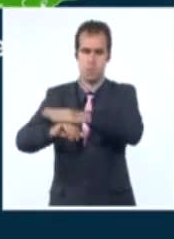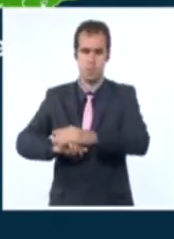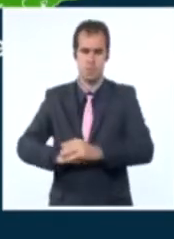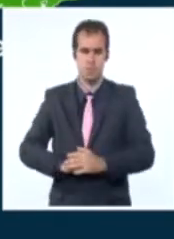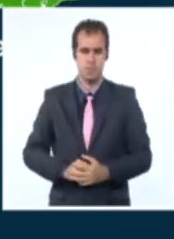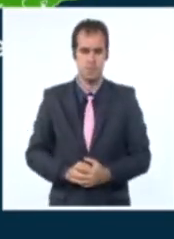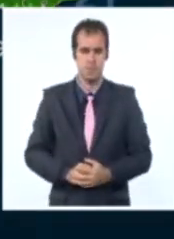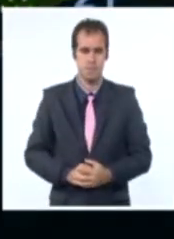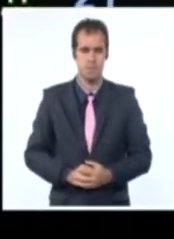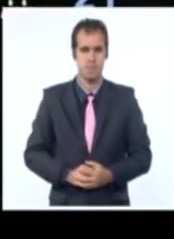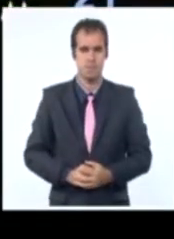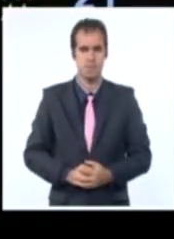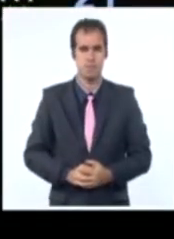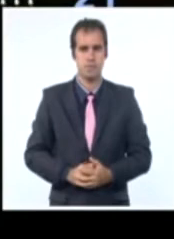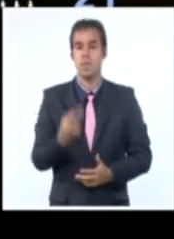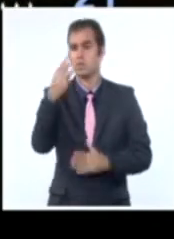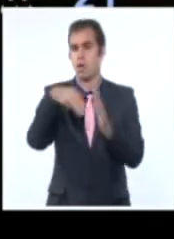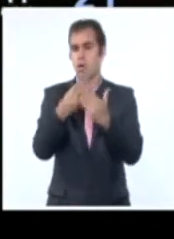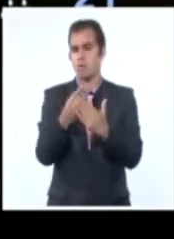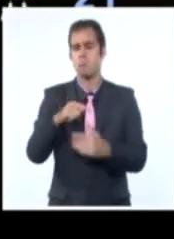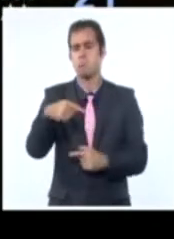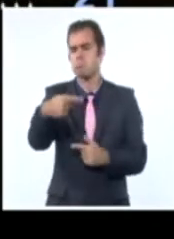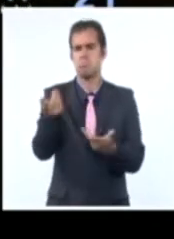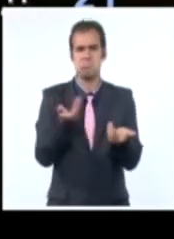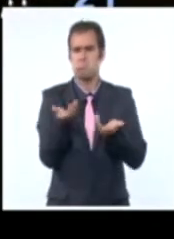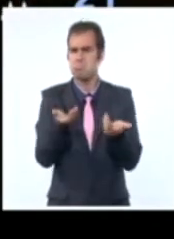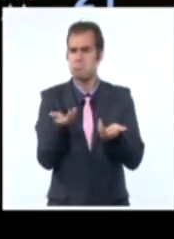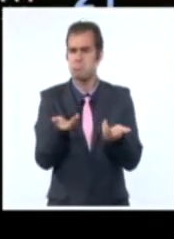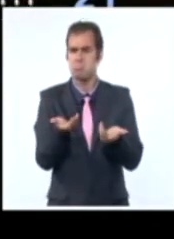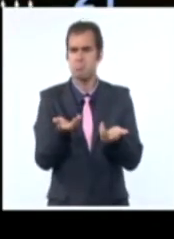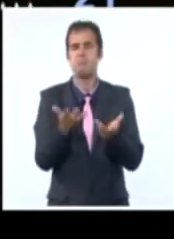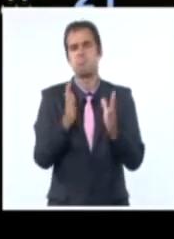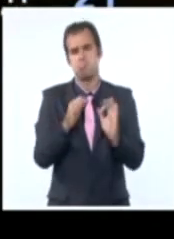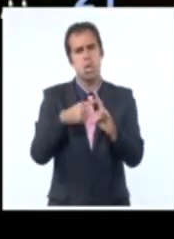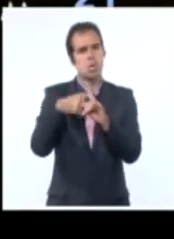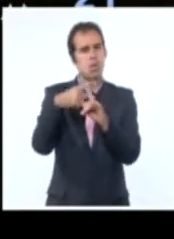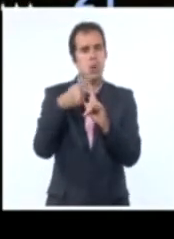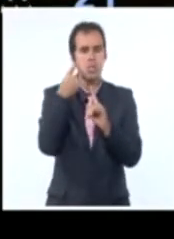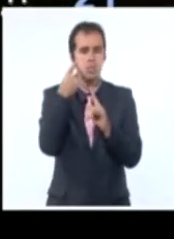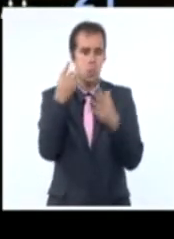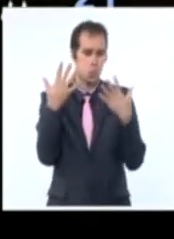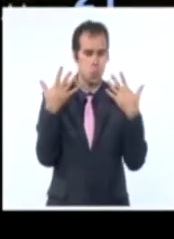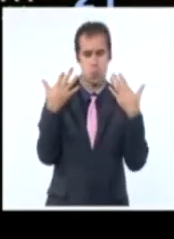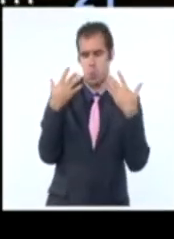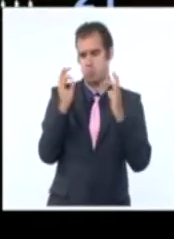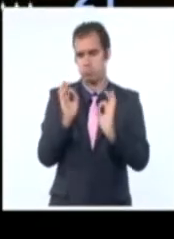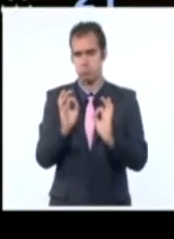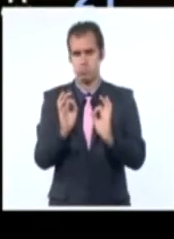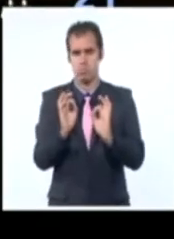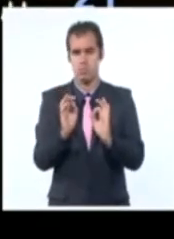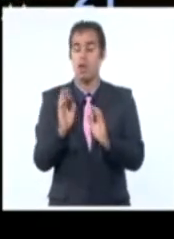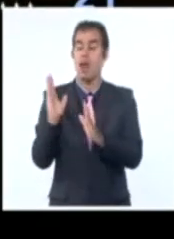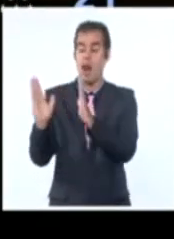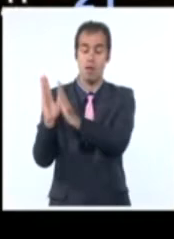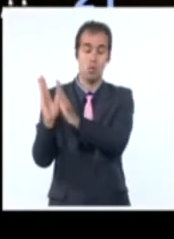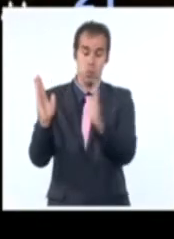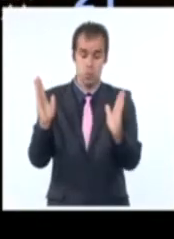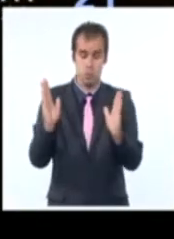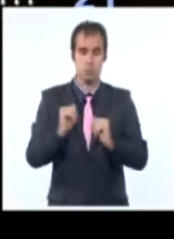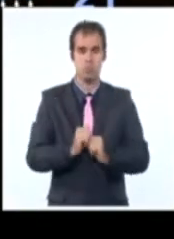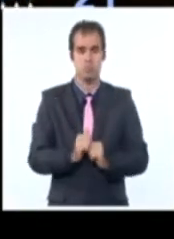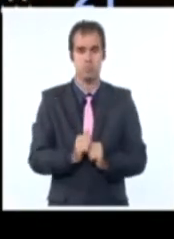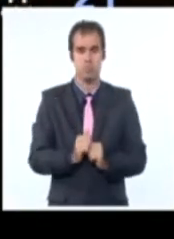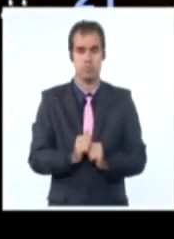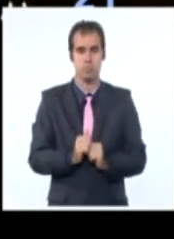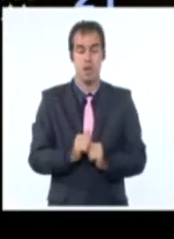de la próxima jornada. Y bueno, en próximos días, por supuesto, vamos a tener temperaturas frescas comenzando la semana, sobre todo en el occidente y centro. Las madrugadas